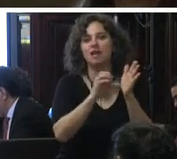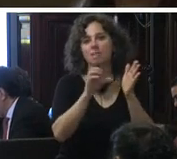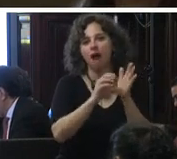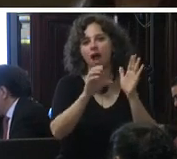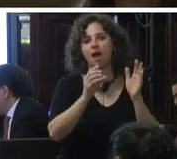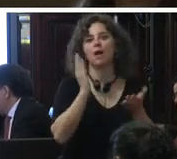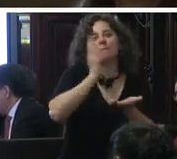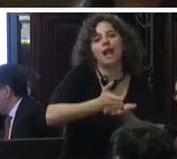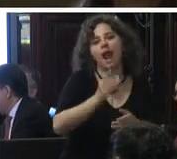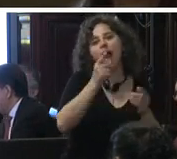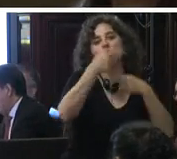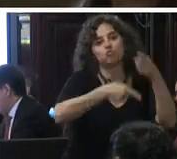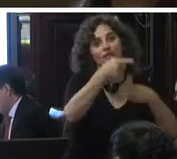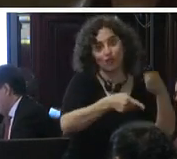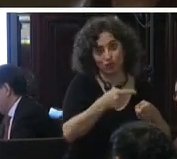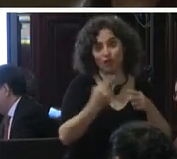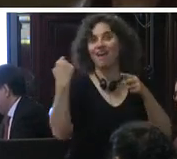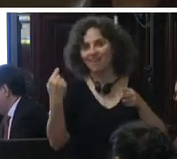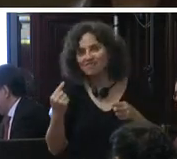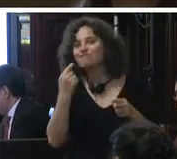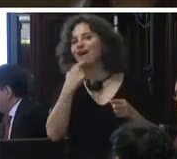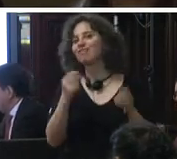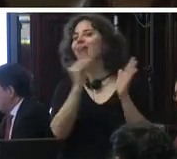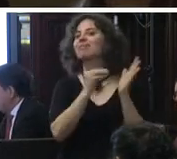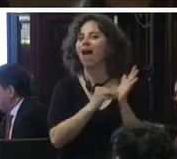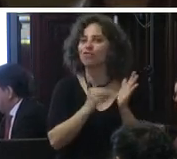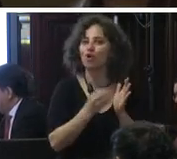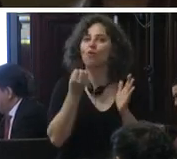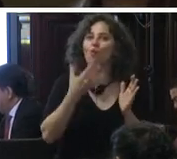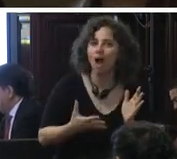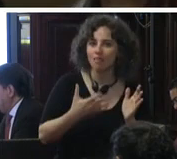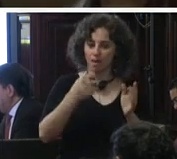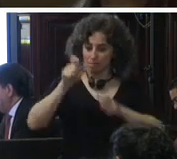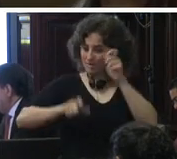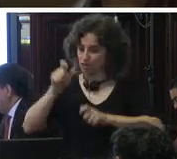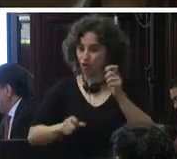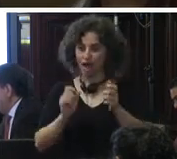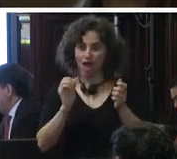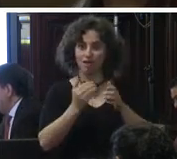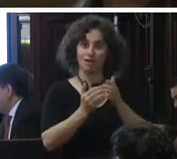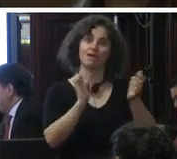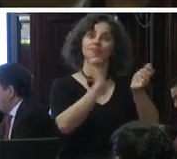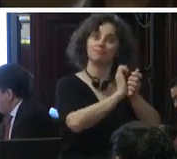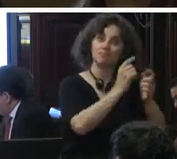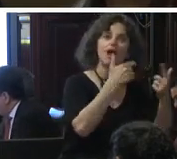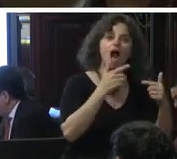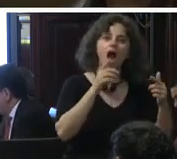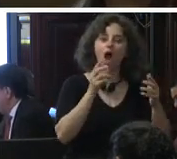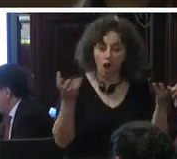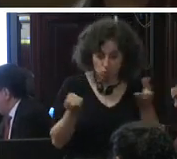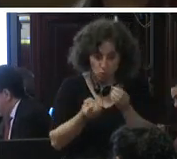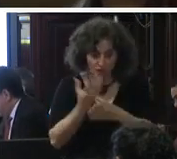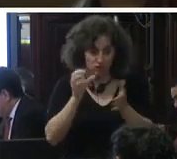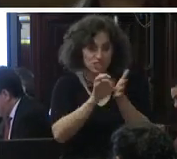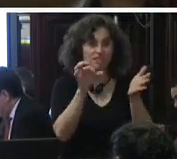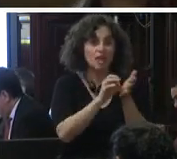cifras que aquí se han expresado porque faltaría un dato y es cuántos cuántas de estas personas privadas de su libertad están por el nuevo sistema